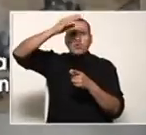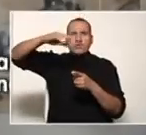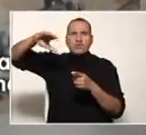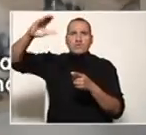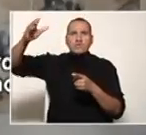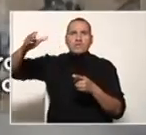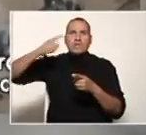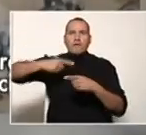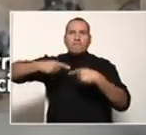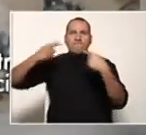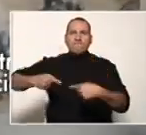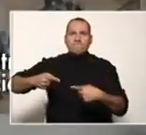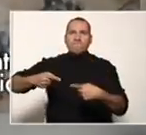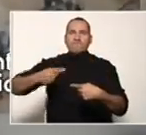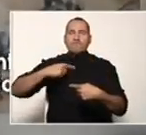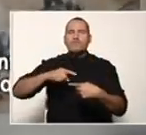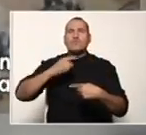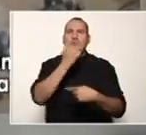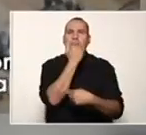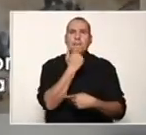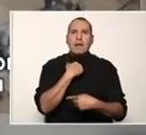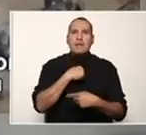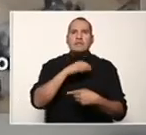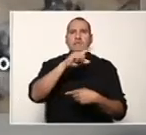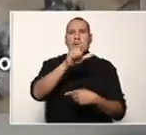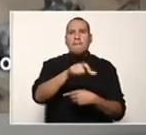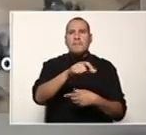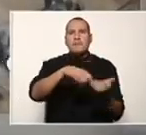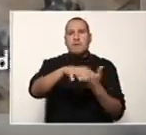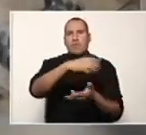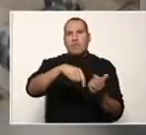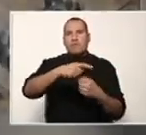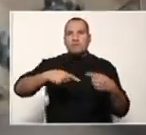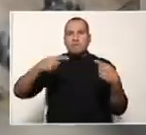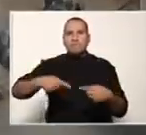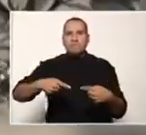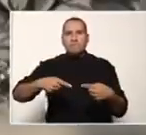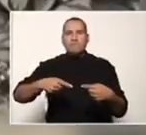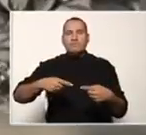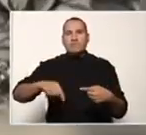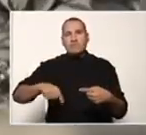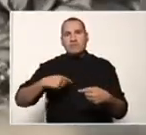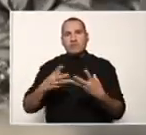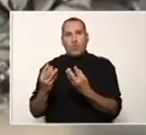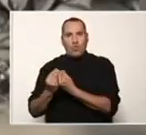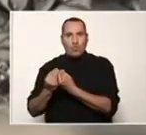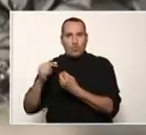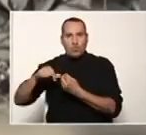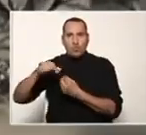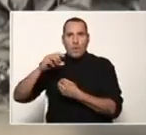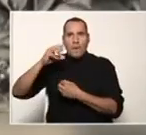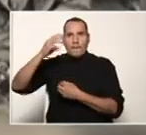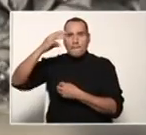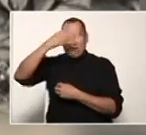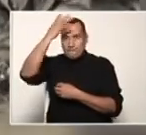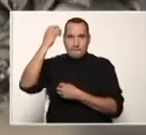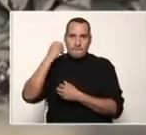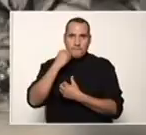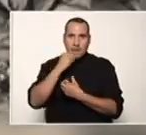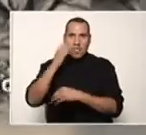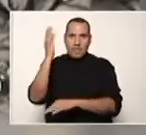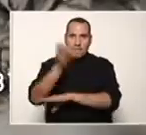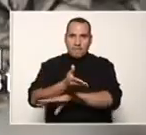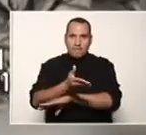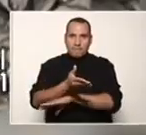contra los insurrectos de la ciudad de Valencia, Venezuela. Batalla en la que las tropas de Miranda salieron vencedoras. Luchó